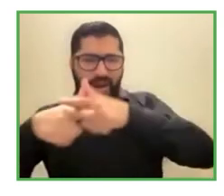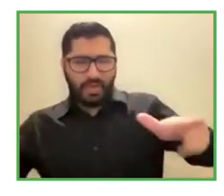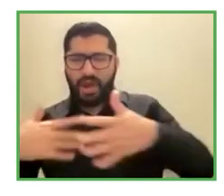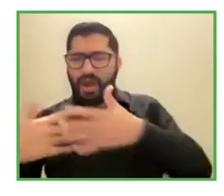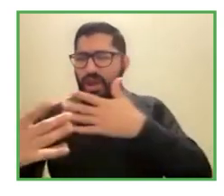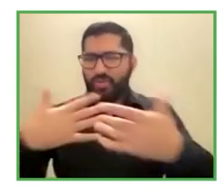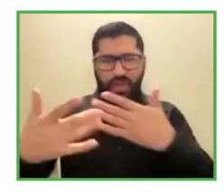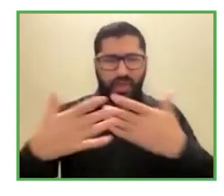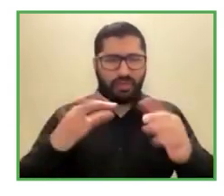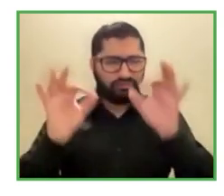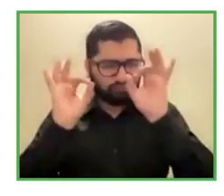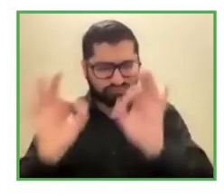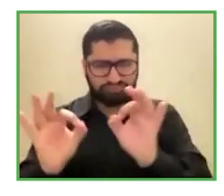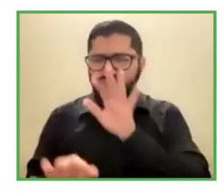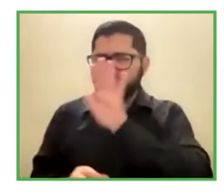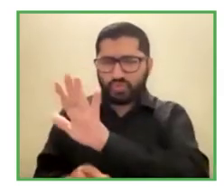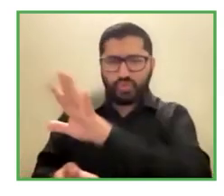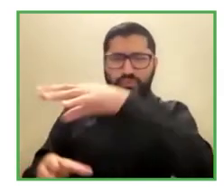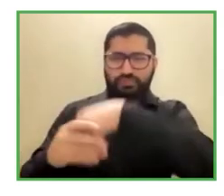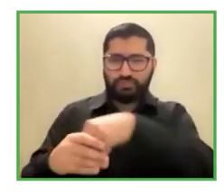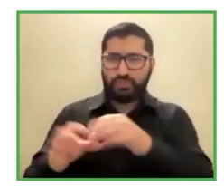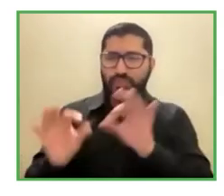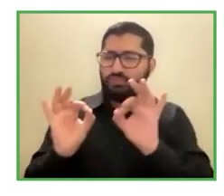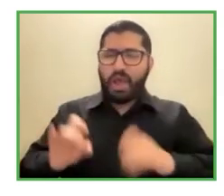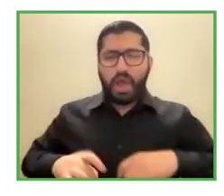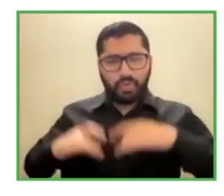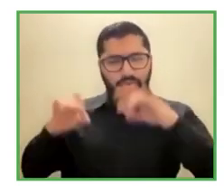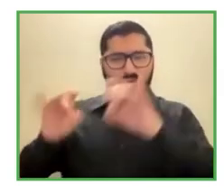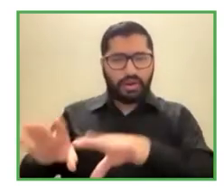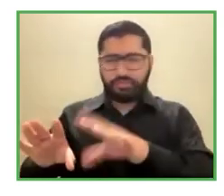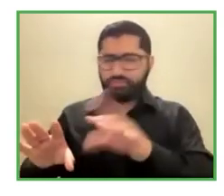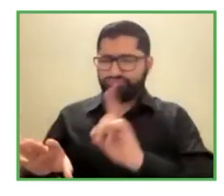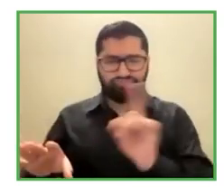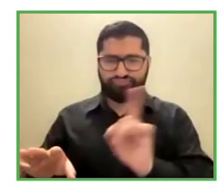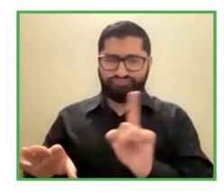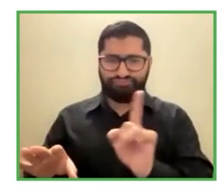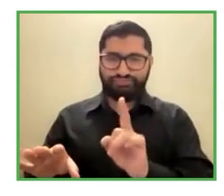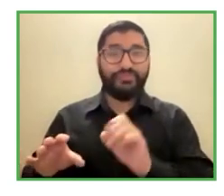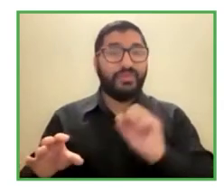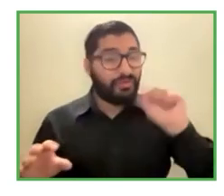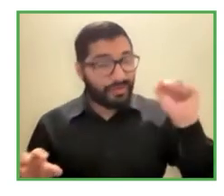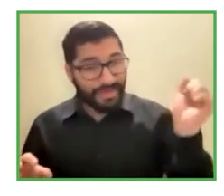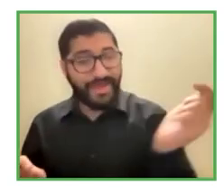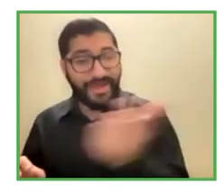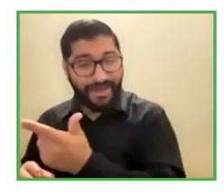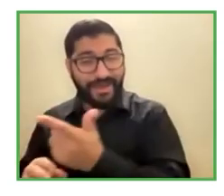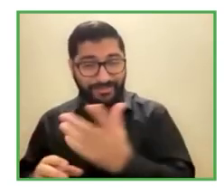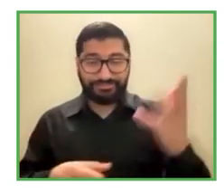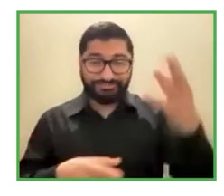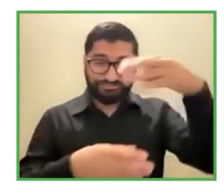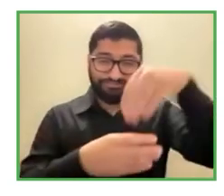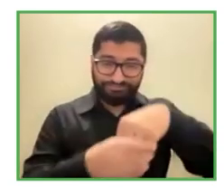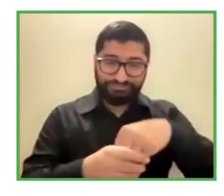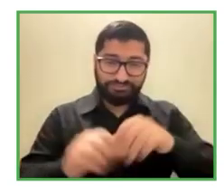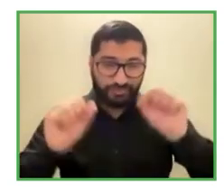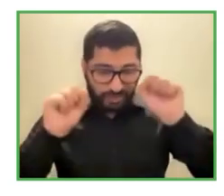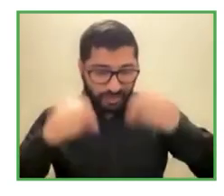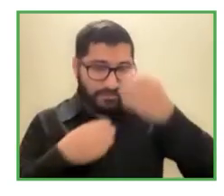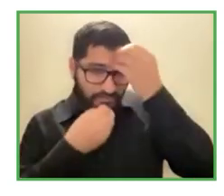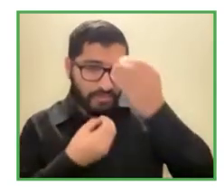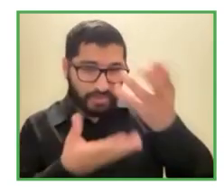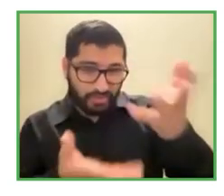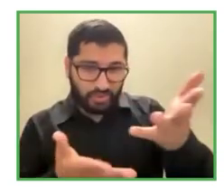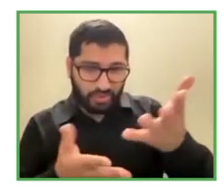austríaco no toda la información está disponible en la lengua de